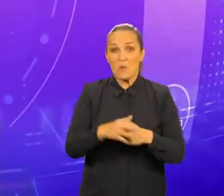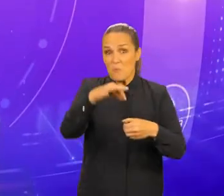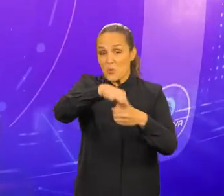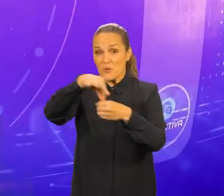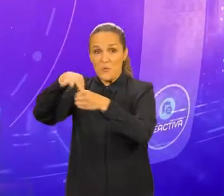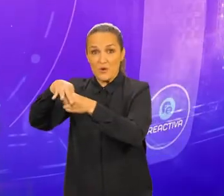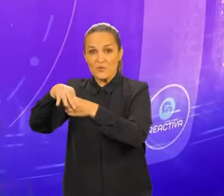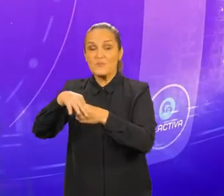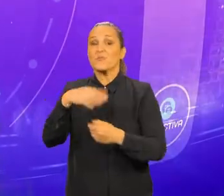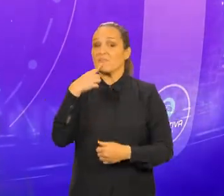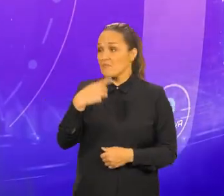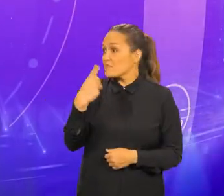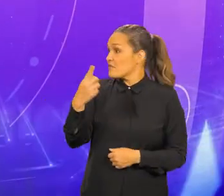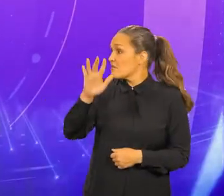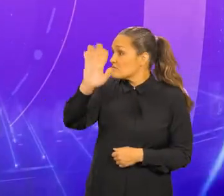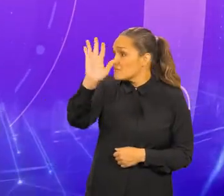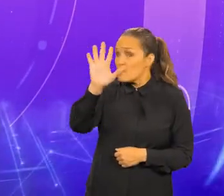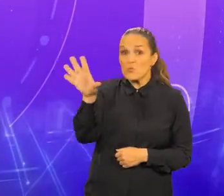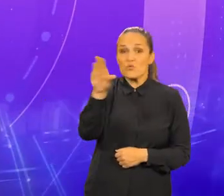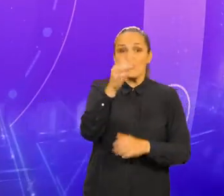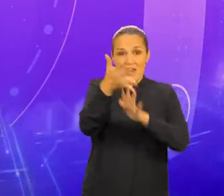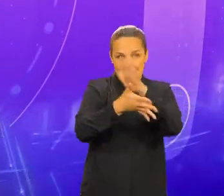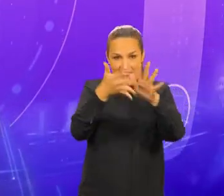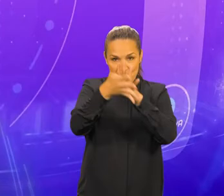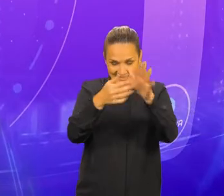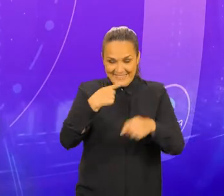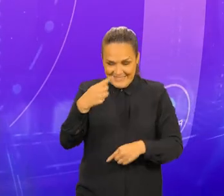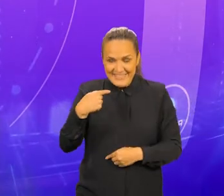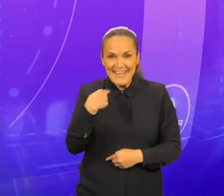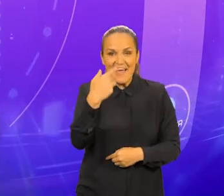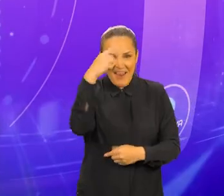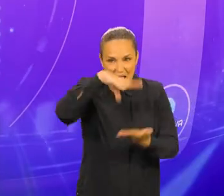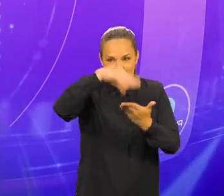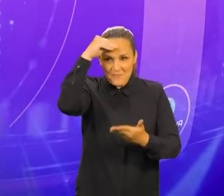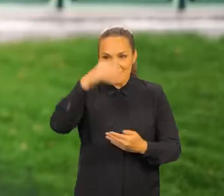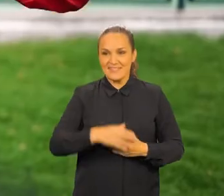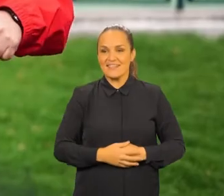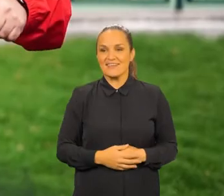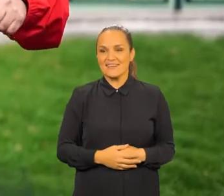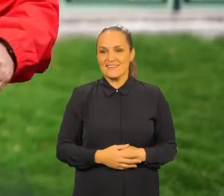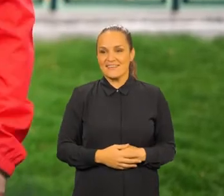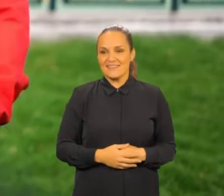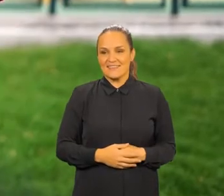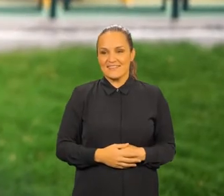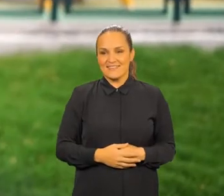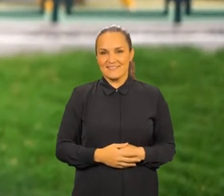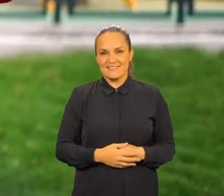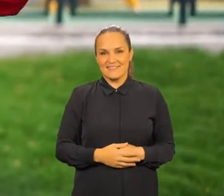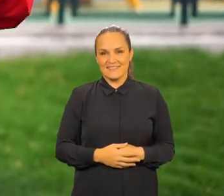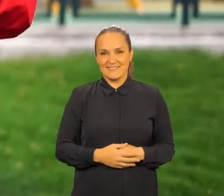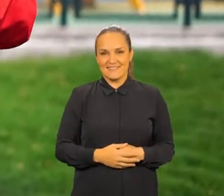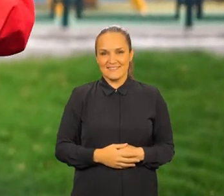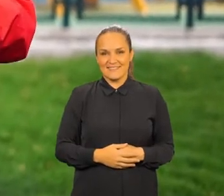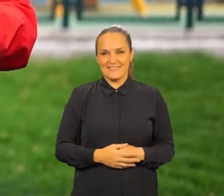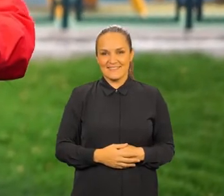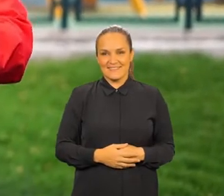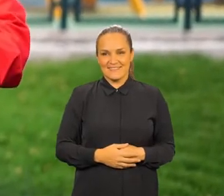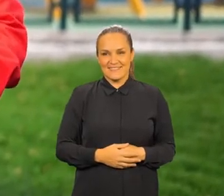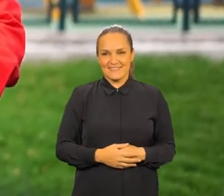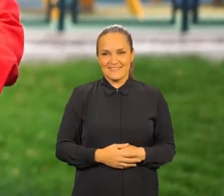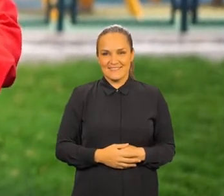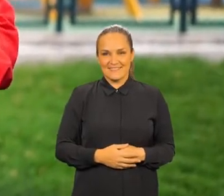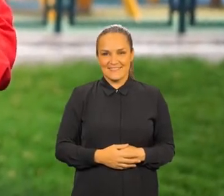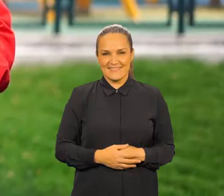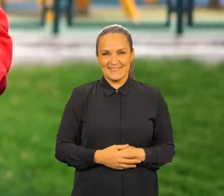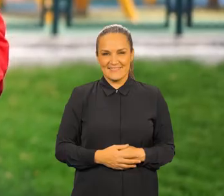ellas. Simón, despídete de nuestra audiencia en Lengua de Señas como Aprendiste. Esto es MASTIC